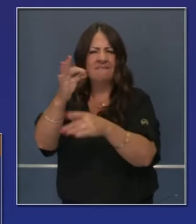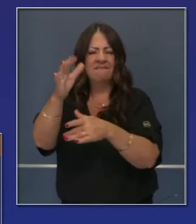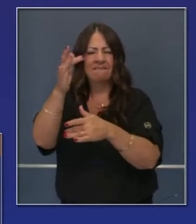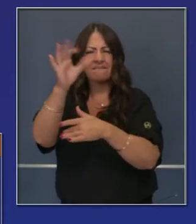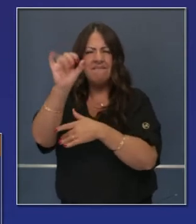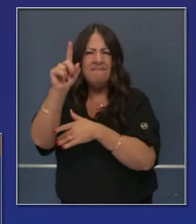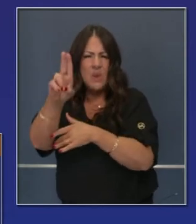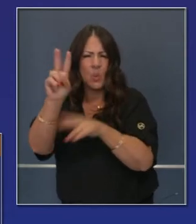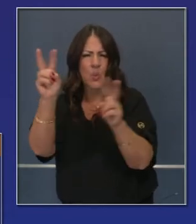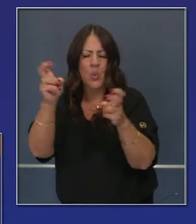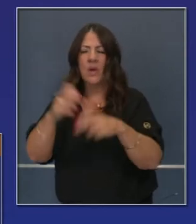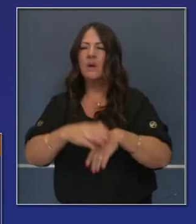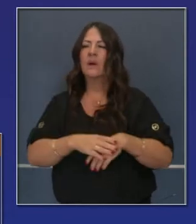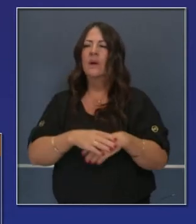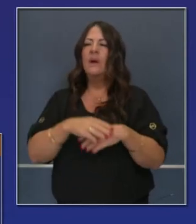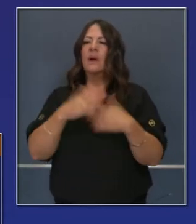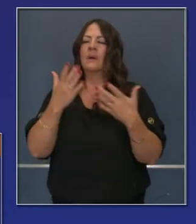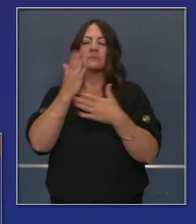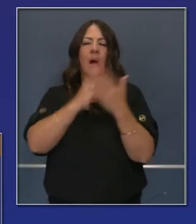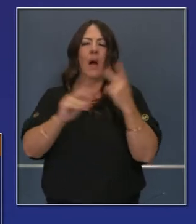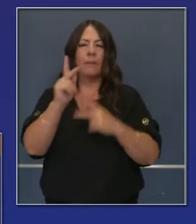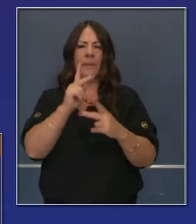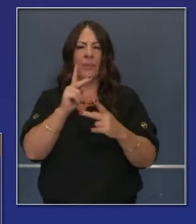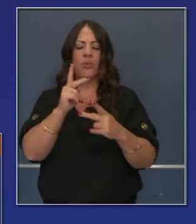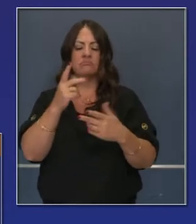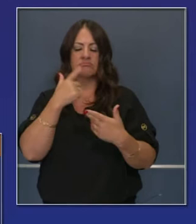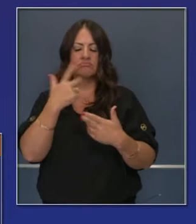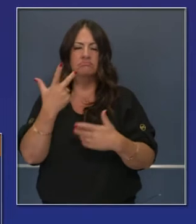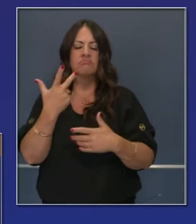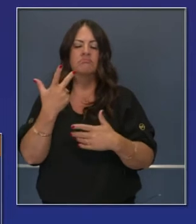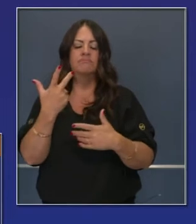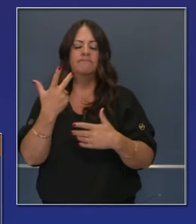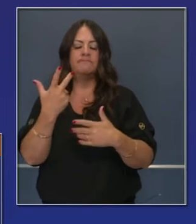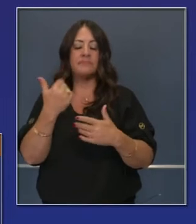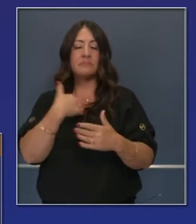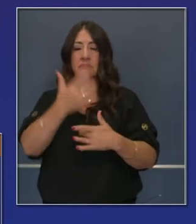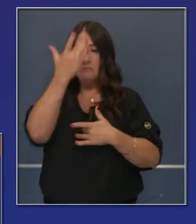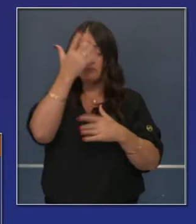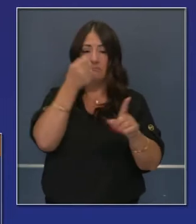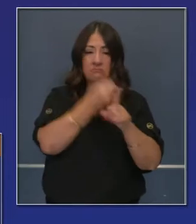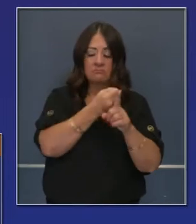tuvimos el mismo tipo de problemas que hemos tenido ahora con el COVID.